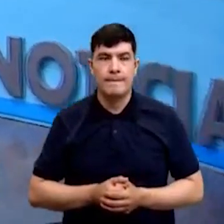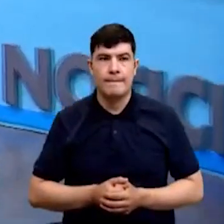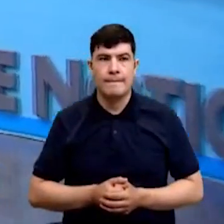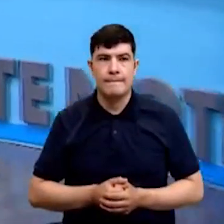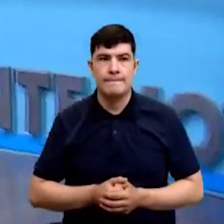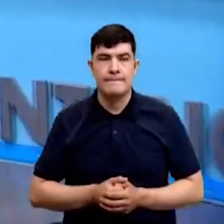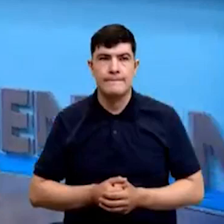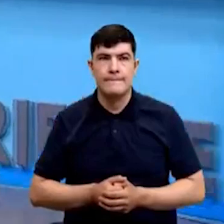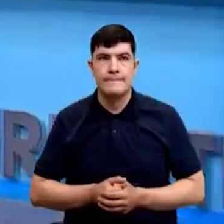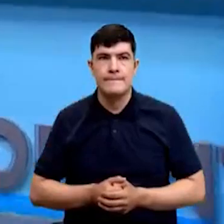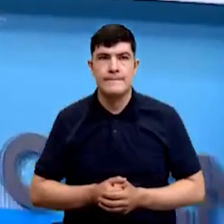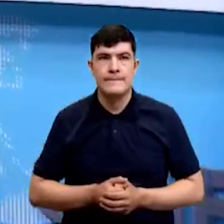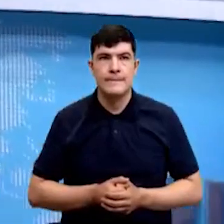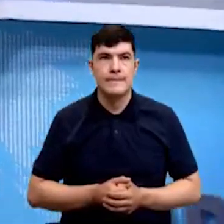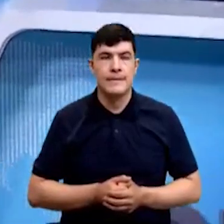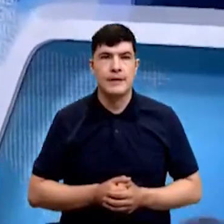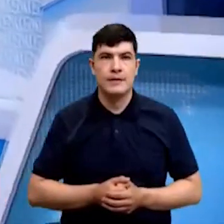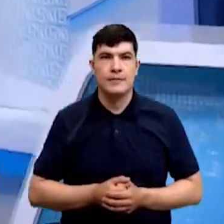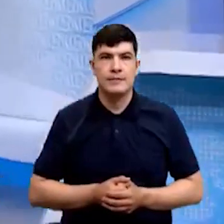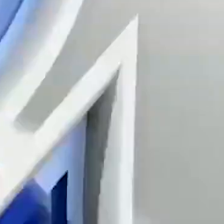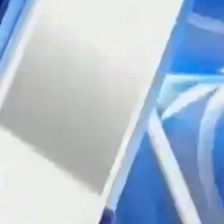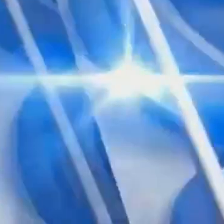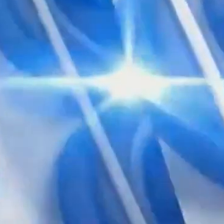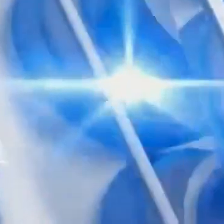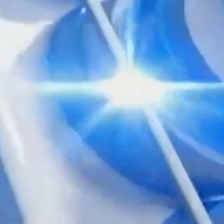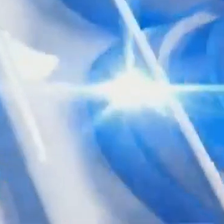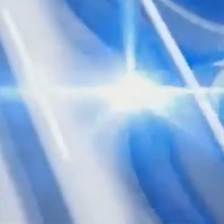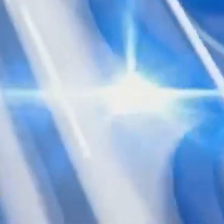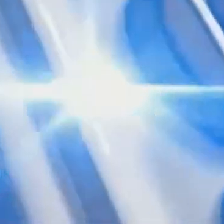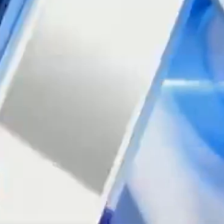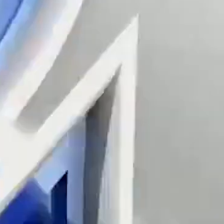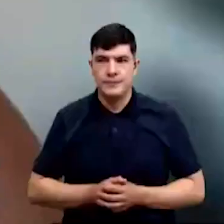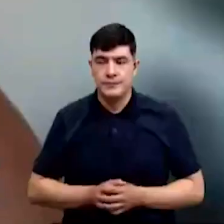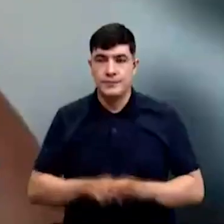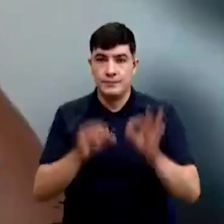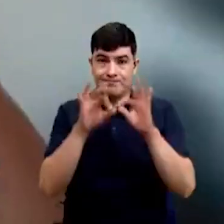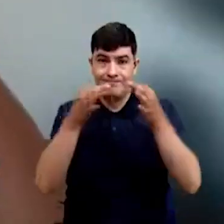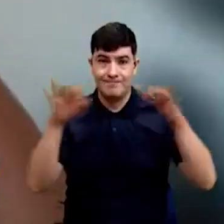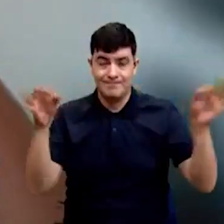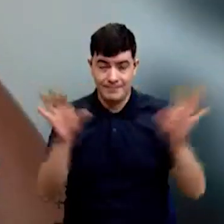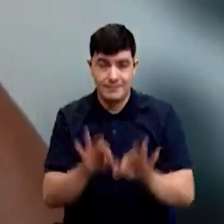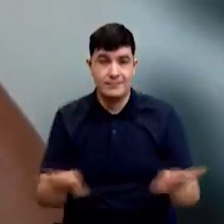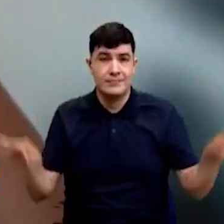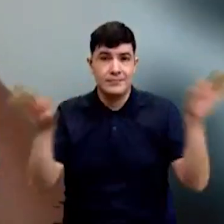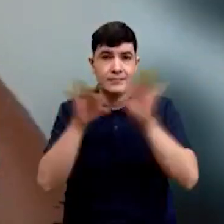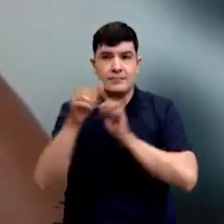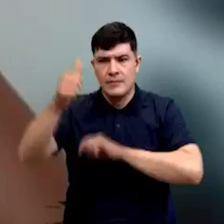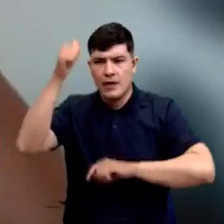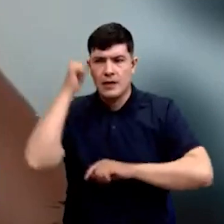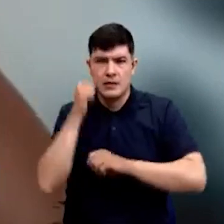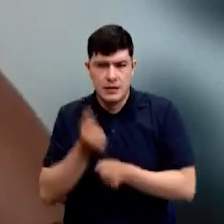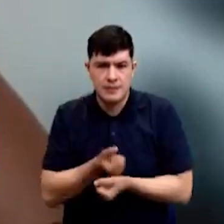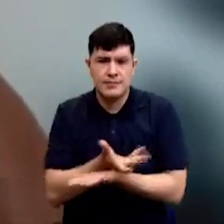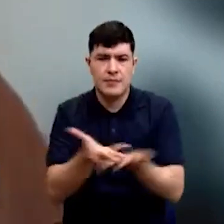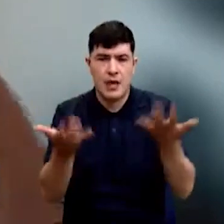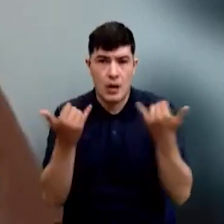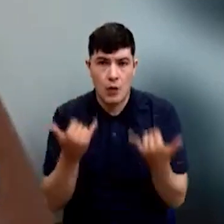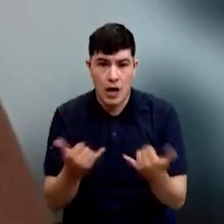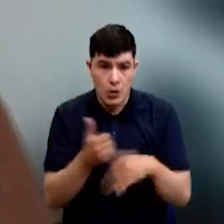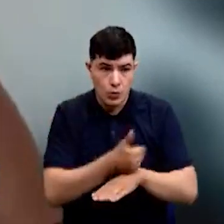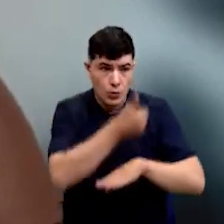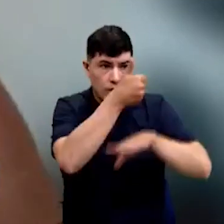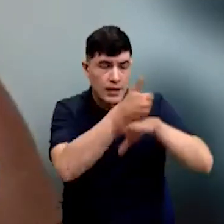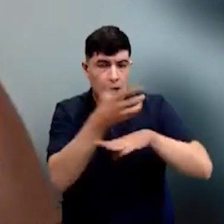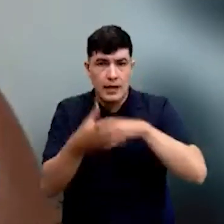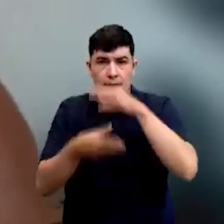Bueno, yo creo que uno de los mensajes más importantes que ayer dimos a no solo a las autoridades actuales, sino